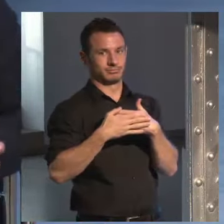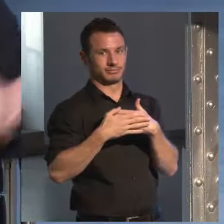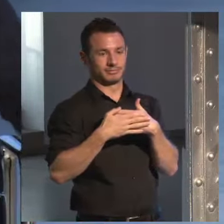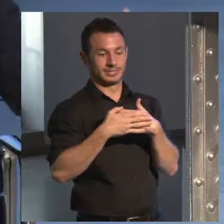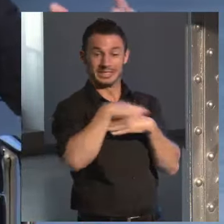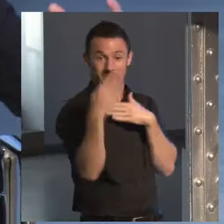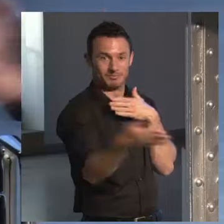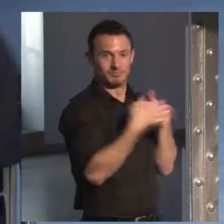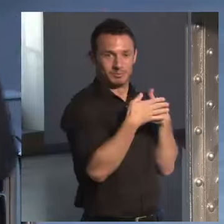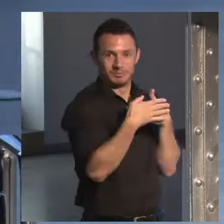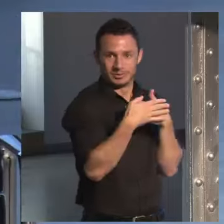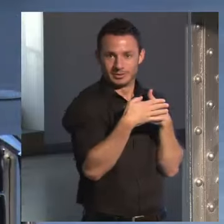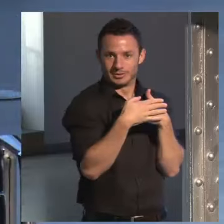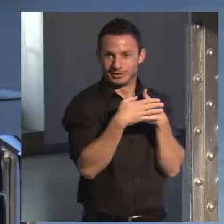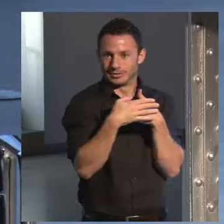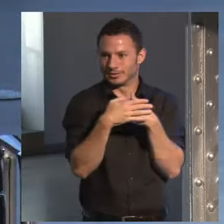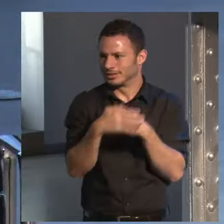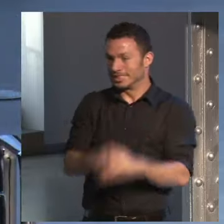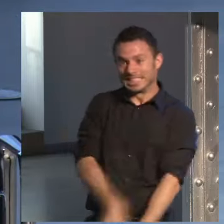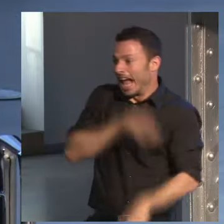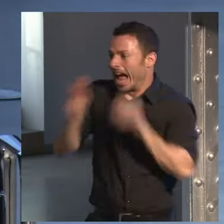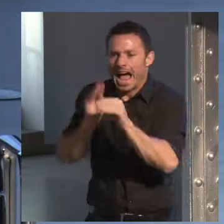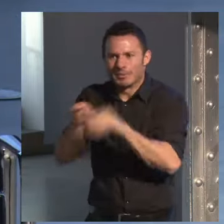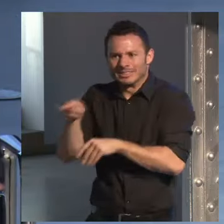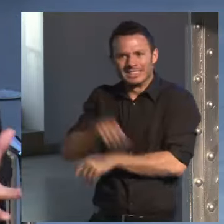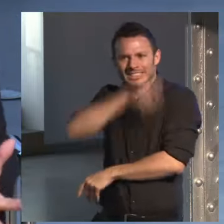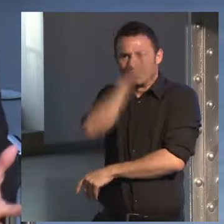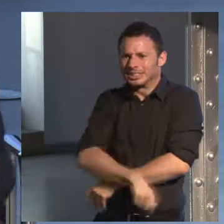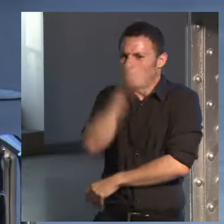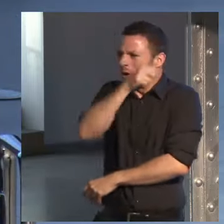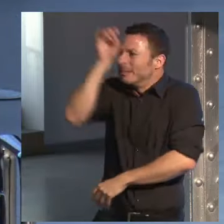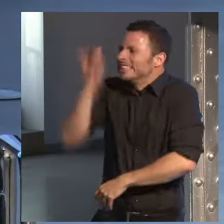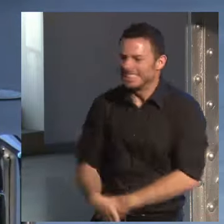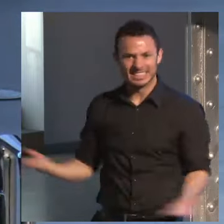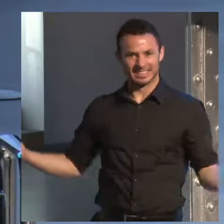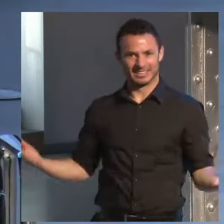cerramos la puerta y todas caímos sobre ella pero ¿de dónde ha sacado a este tío?